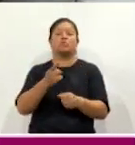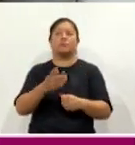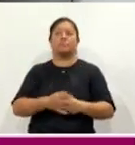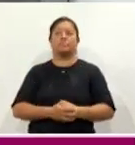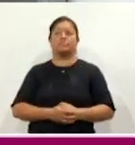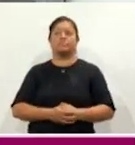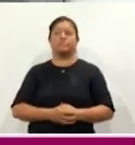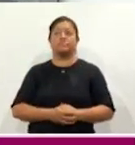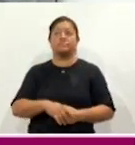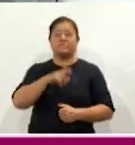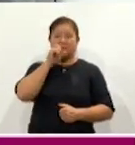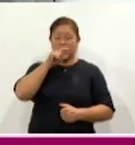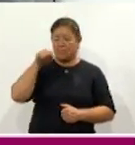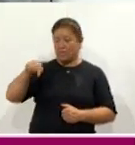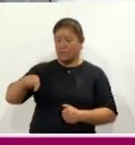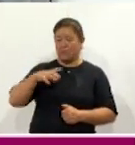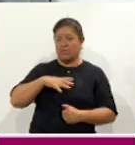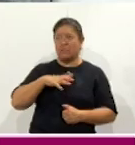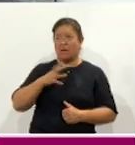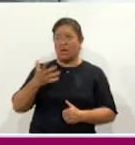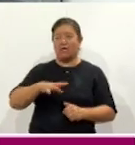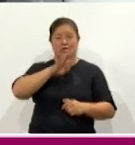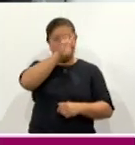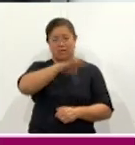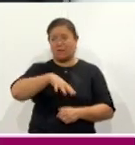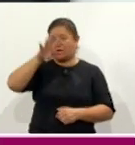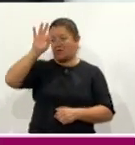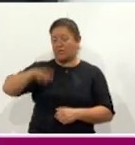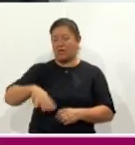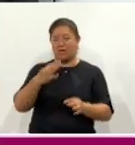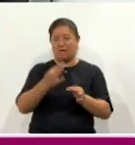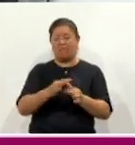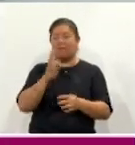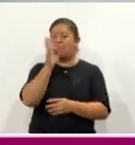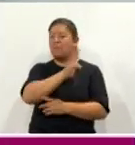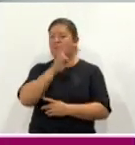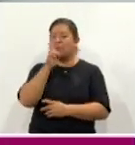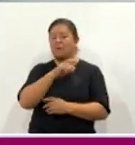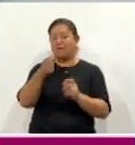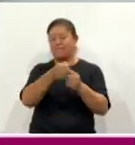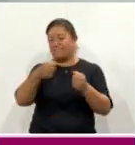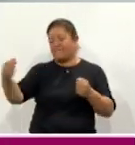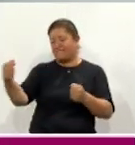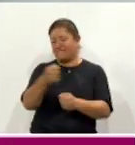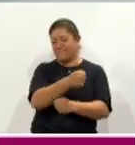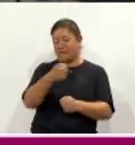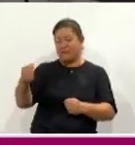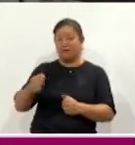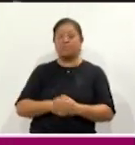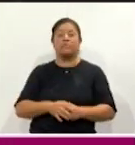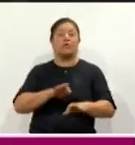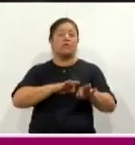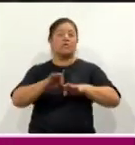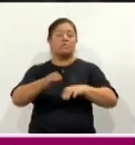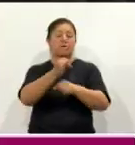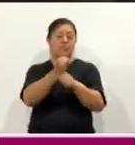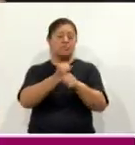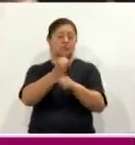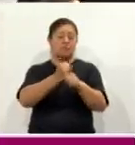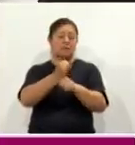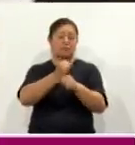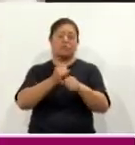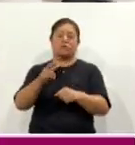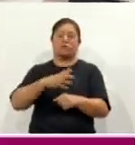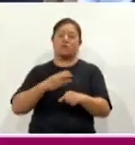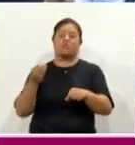Igualmente, en este espacio se instalaron canceles de aluminio con ventilación fija y corrediza. Además, se realizaron trabajos de carpintería y colocación